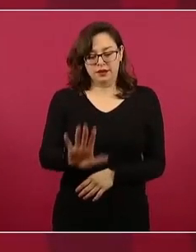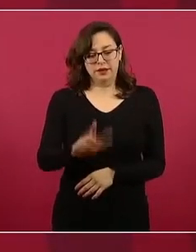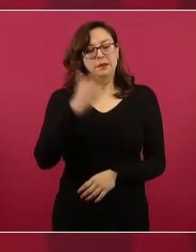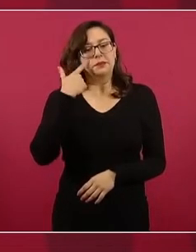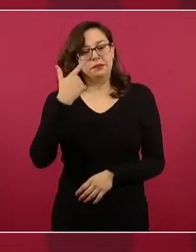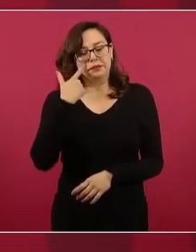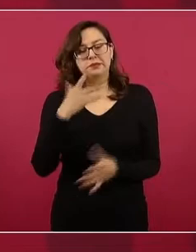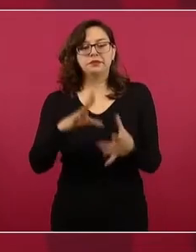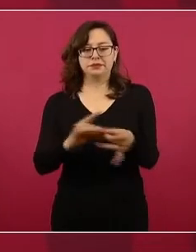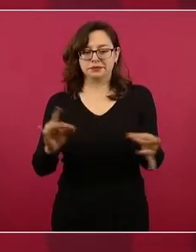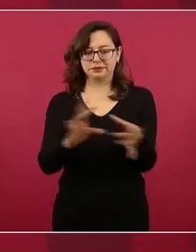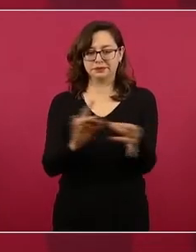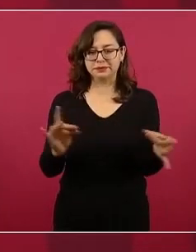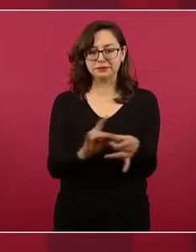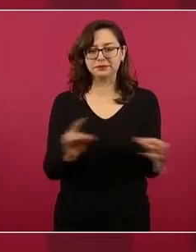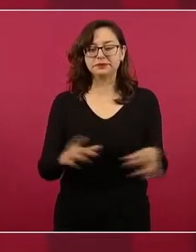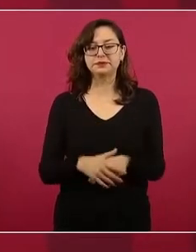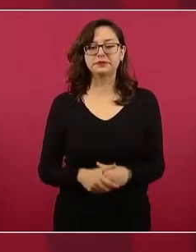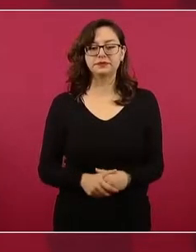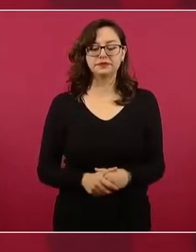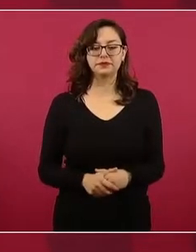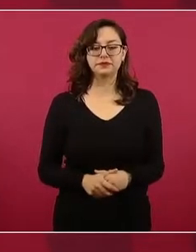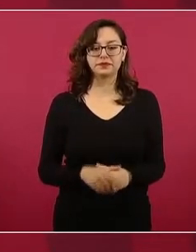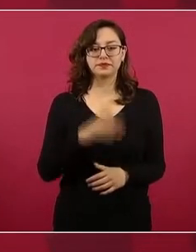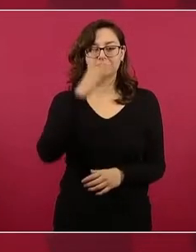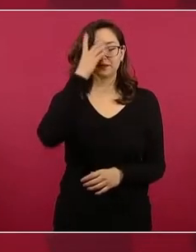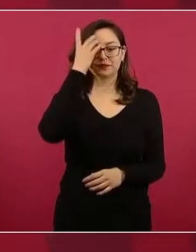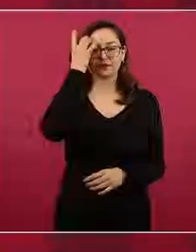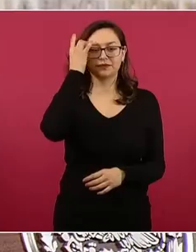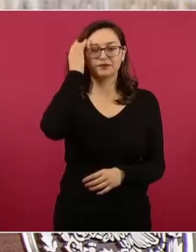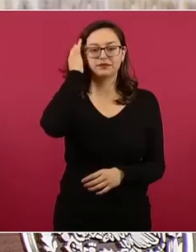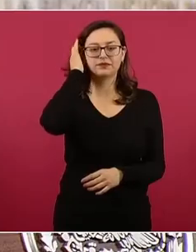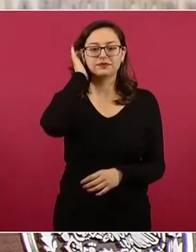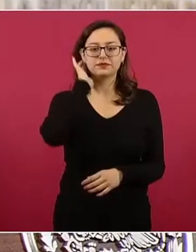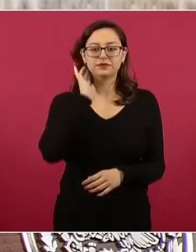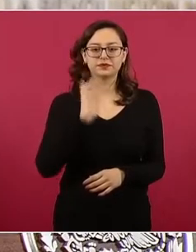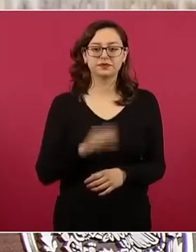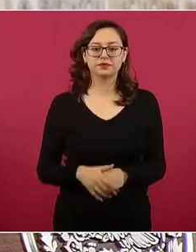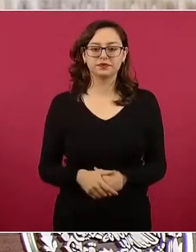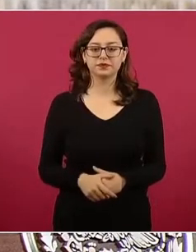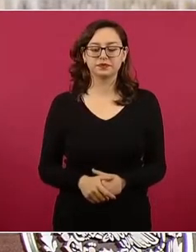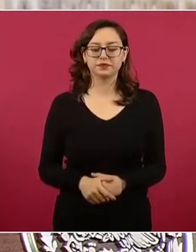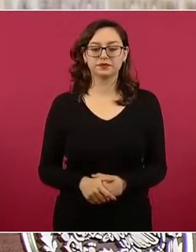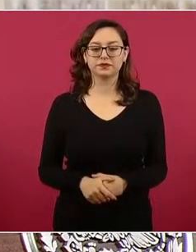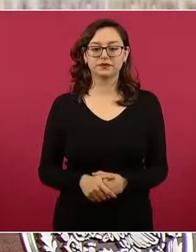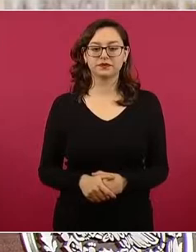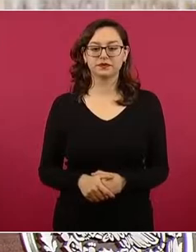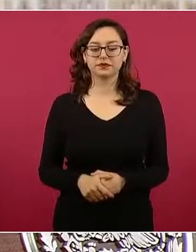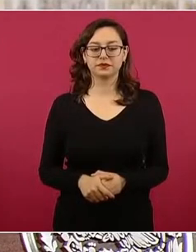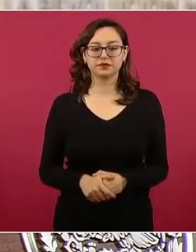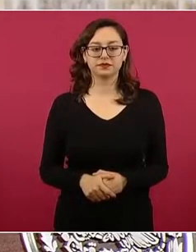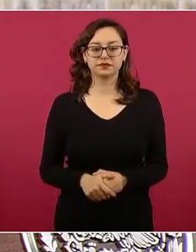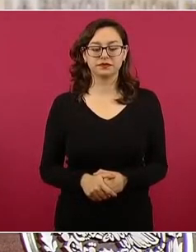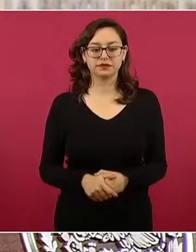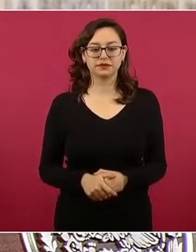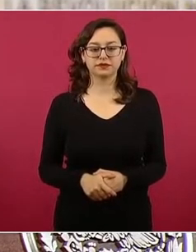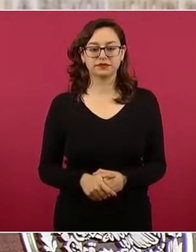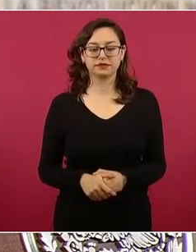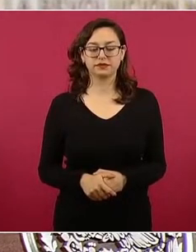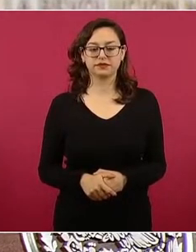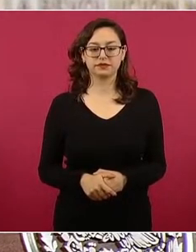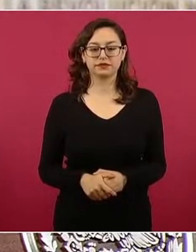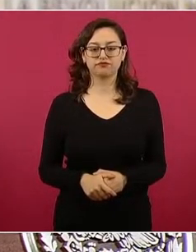haciendo lo que consideramos ayuda para